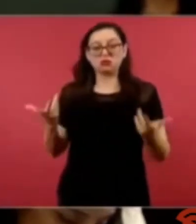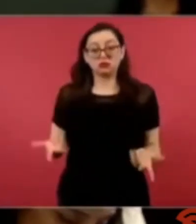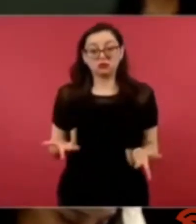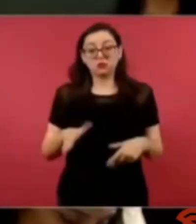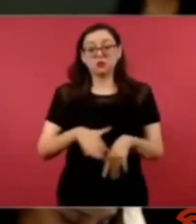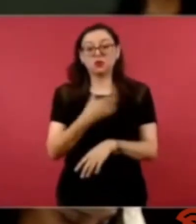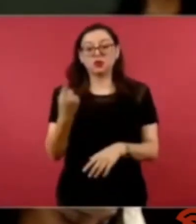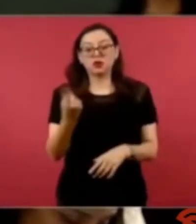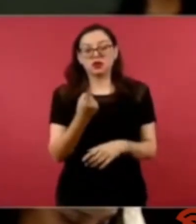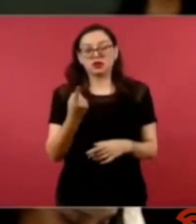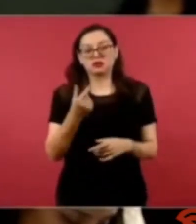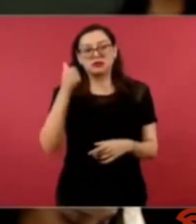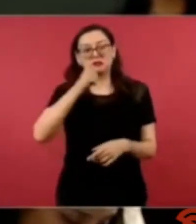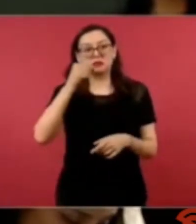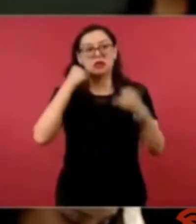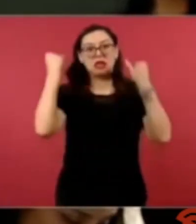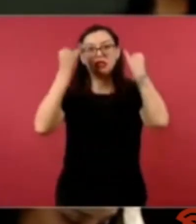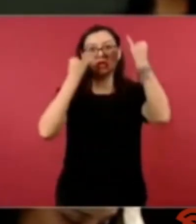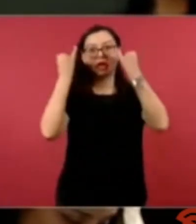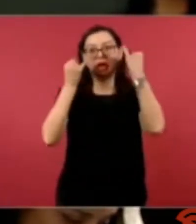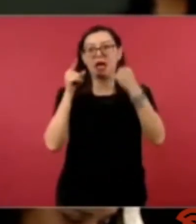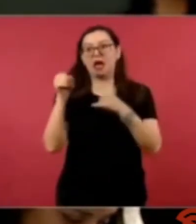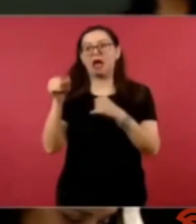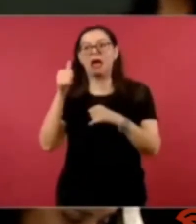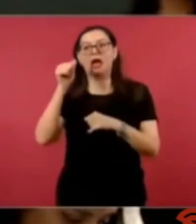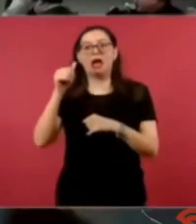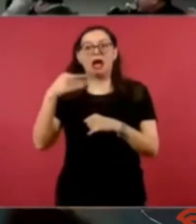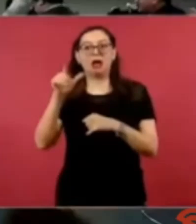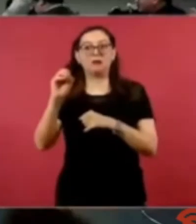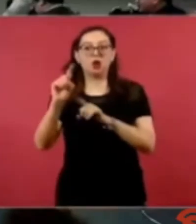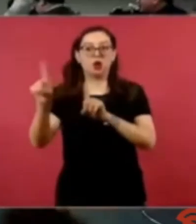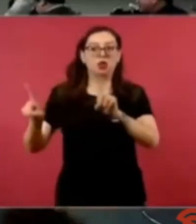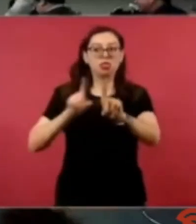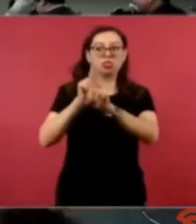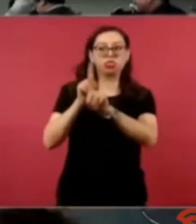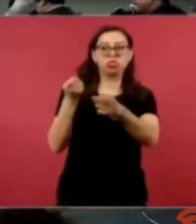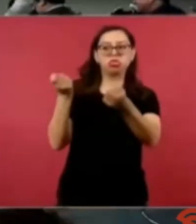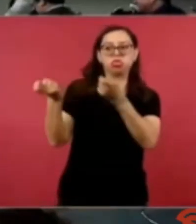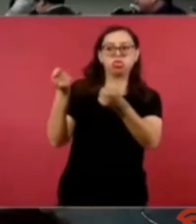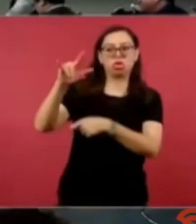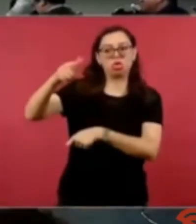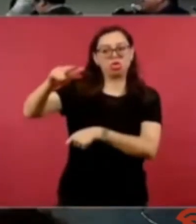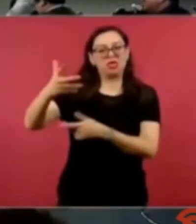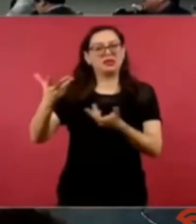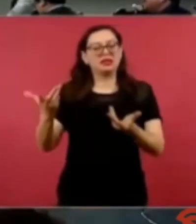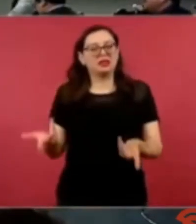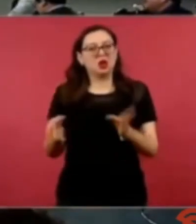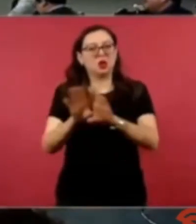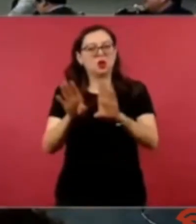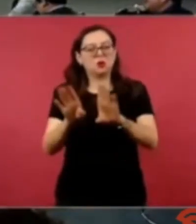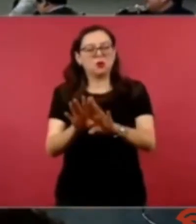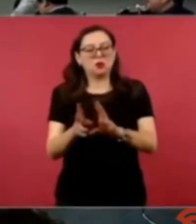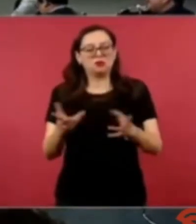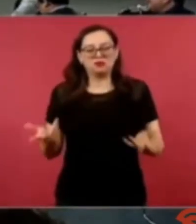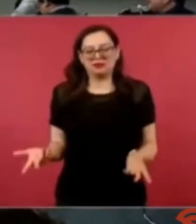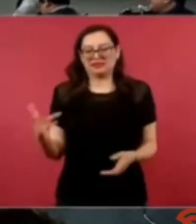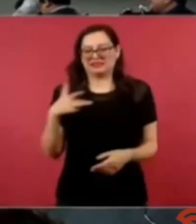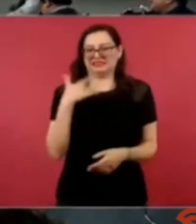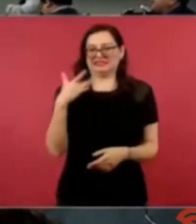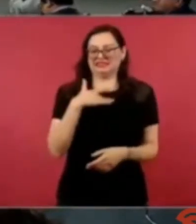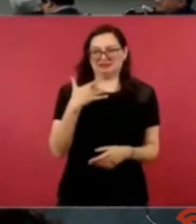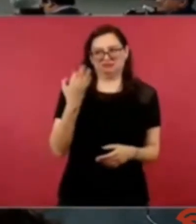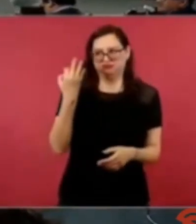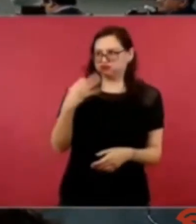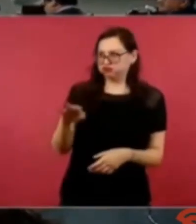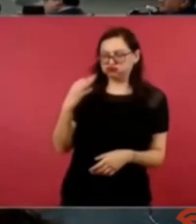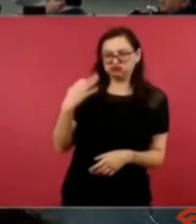campaña en medios y rivales políticos hay luces ¿no? quiero mencionarle la